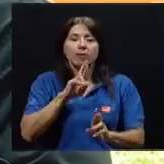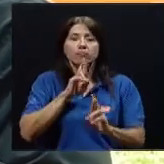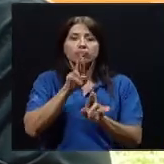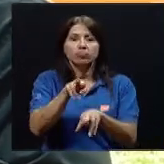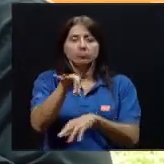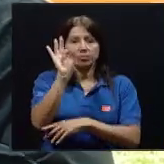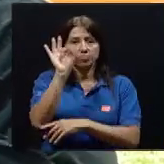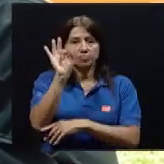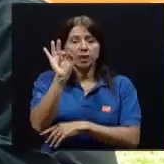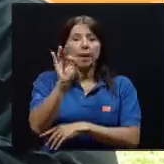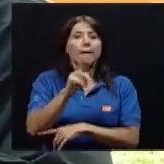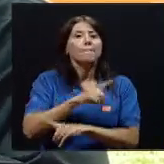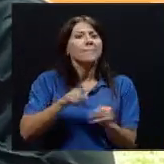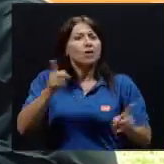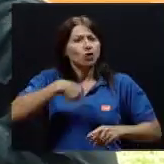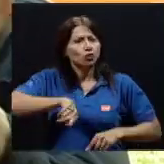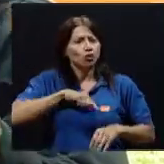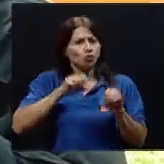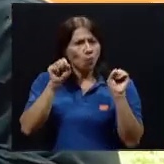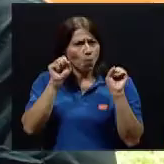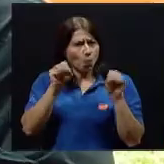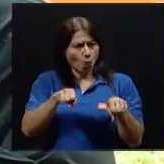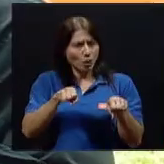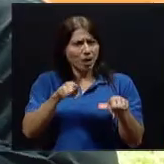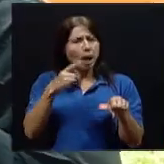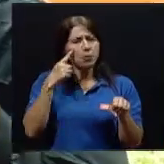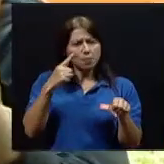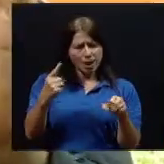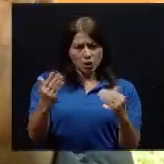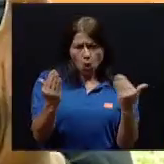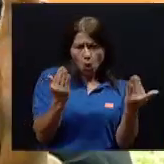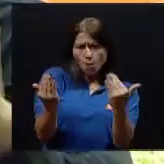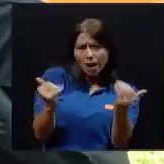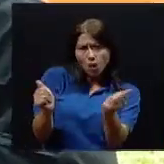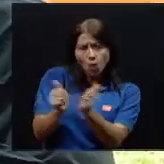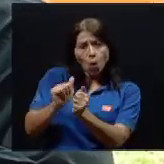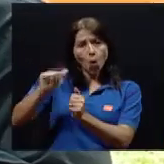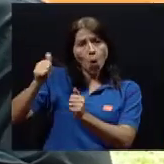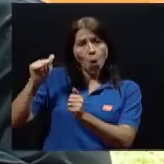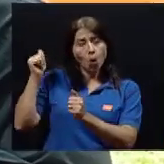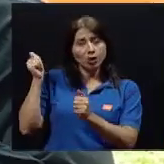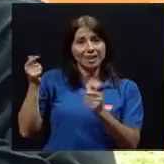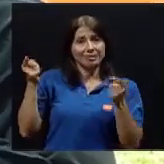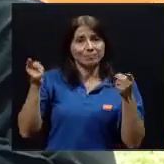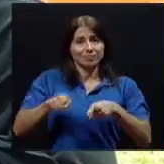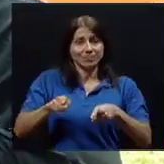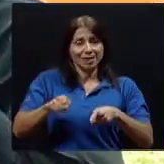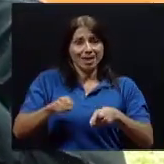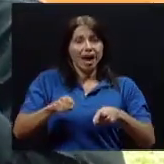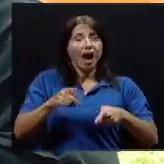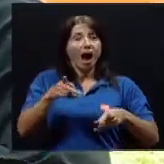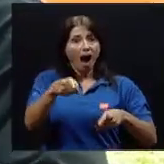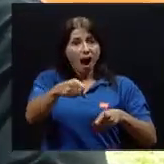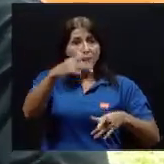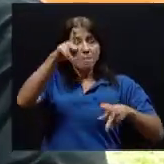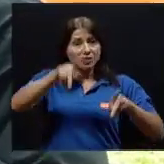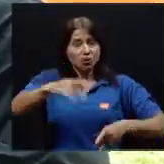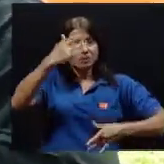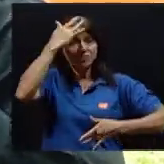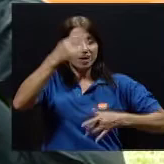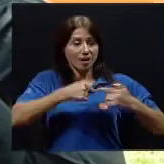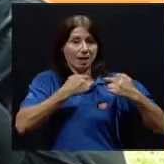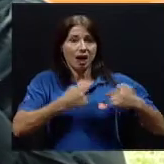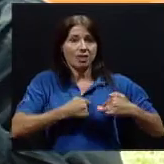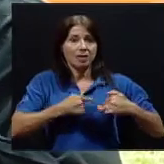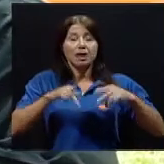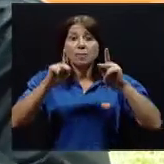podríamos extrapolar, conociendo las incidencias de los factores de riesgo de enfermedades tanto cardíacas como enfermedades renales, que sí es un porcentaje significativo